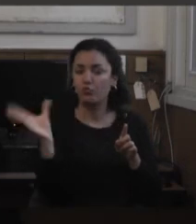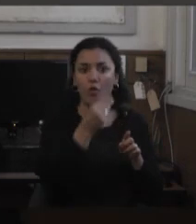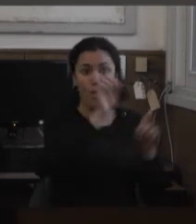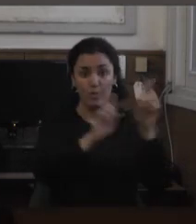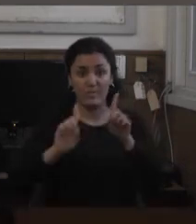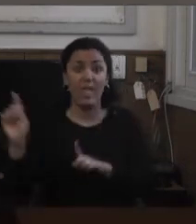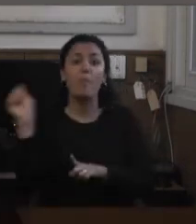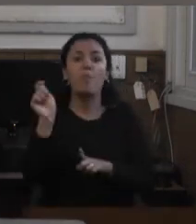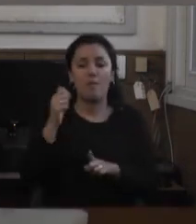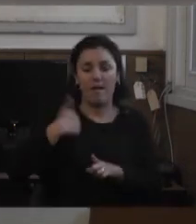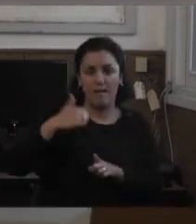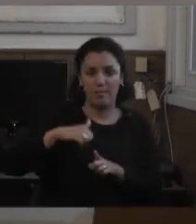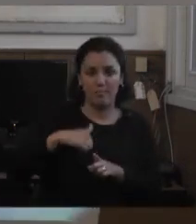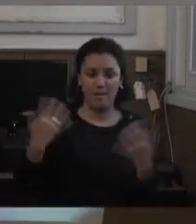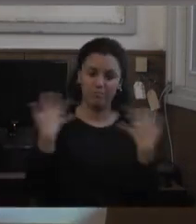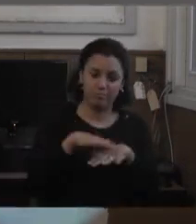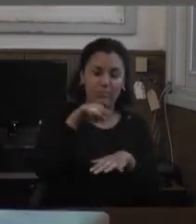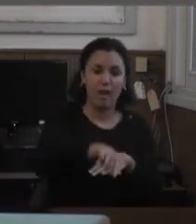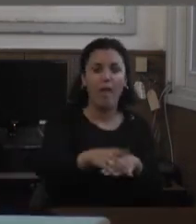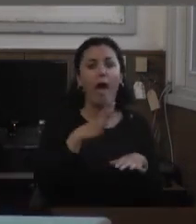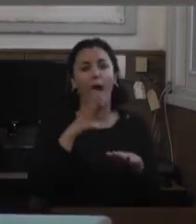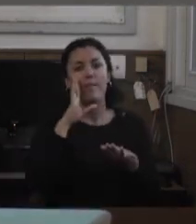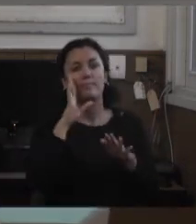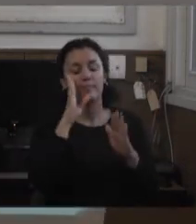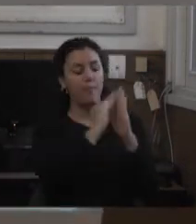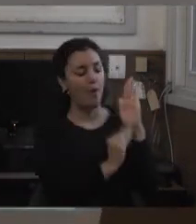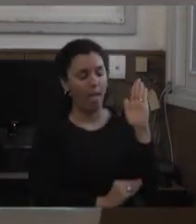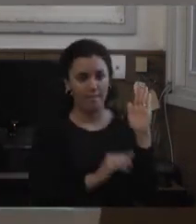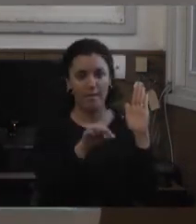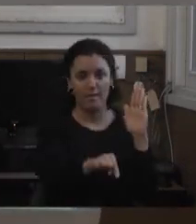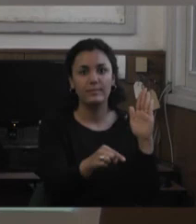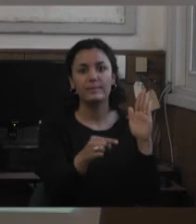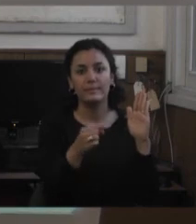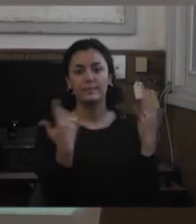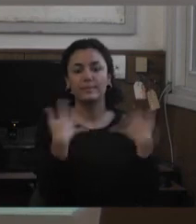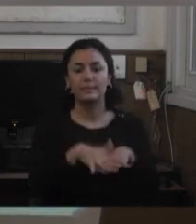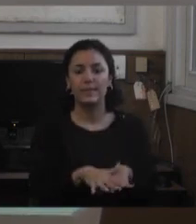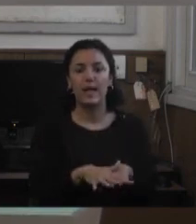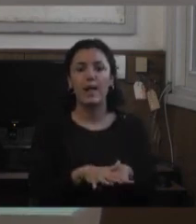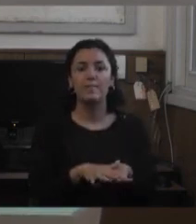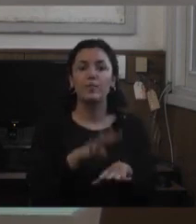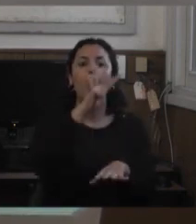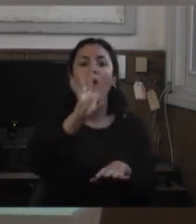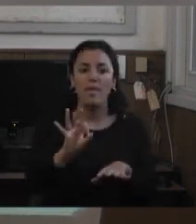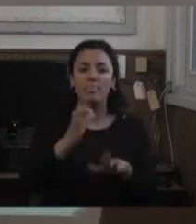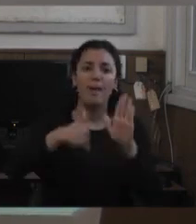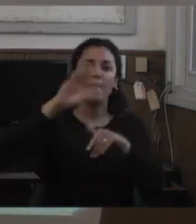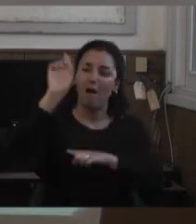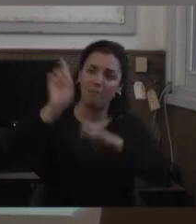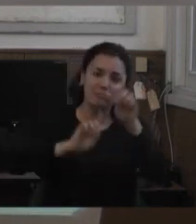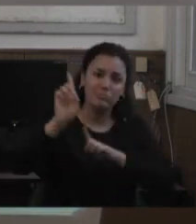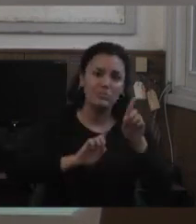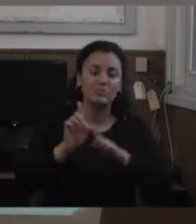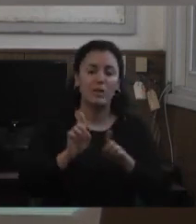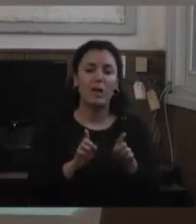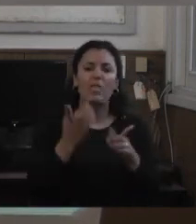públicas de Argentina tenemos un programa integral bueno acá voy a pasar hoy está representada por más de 40 universidades cuál es lo